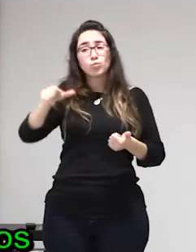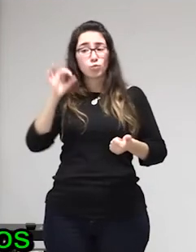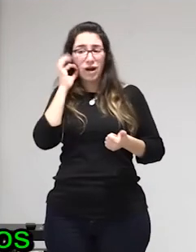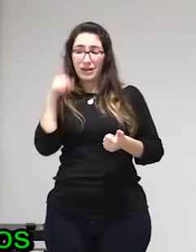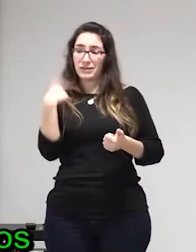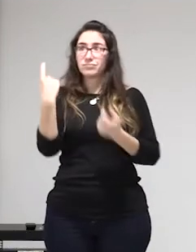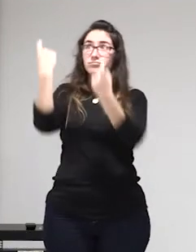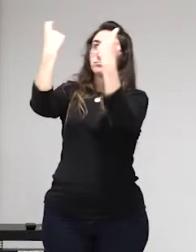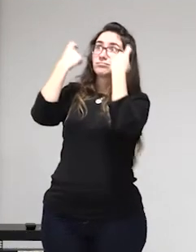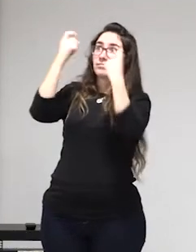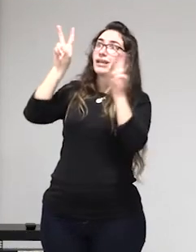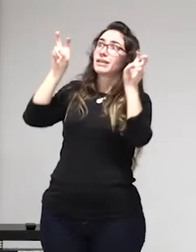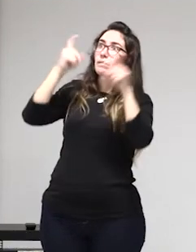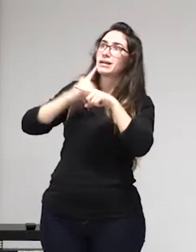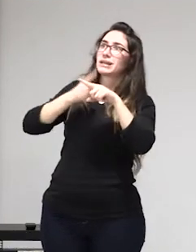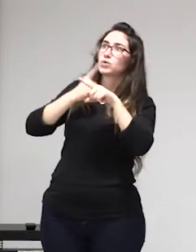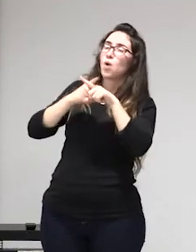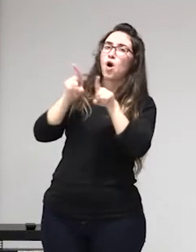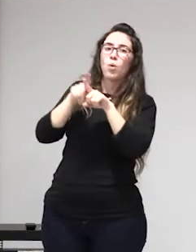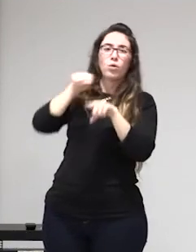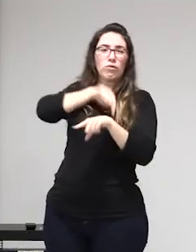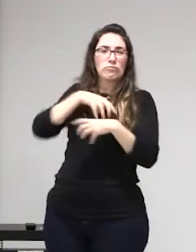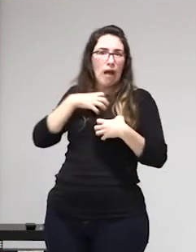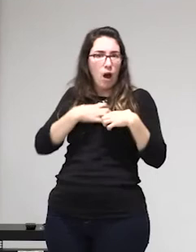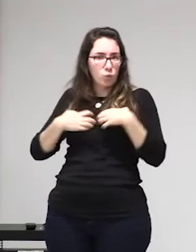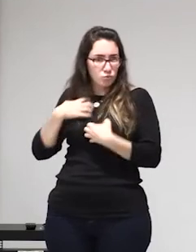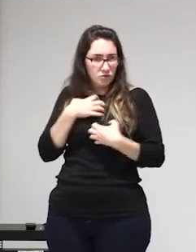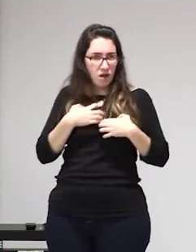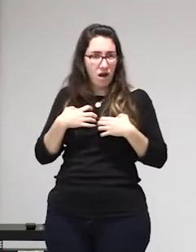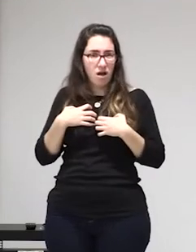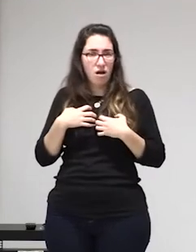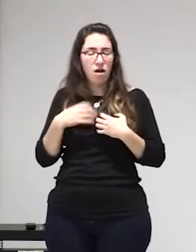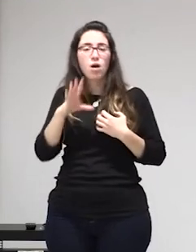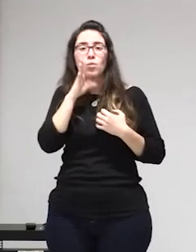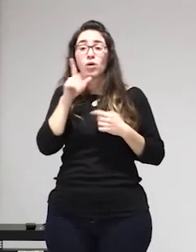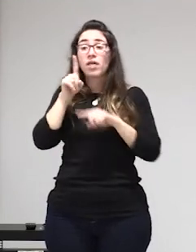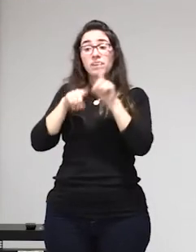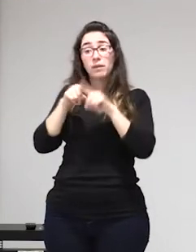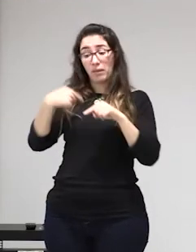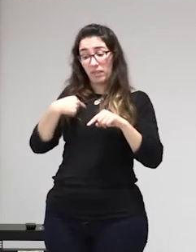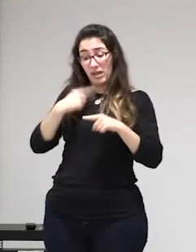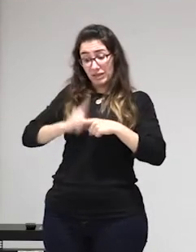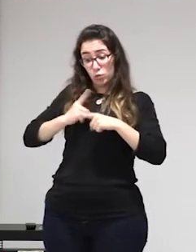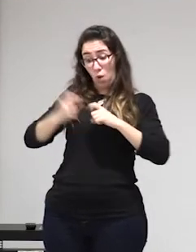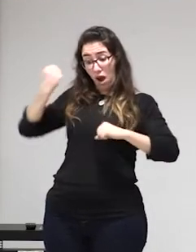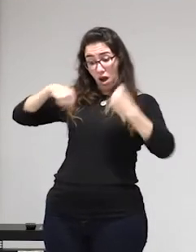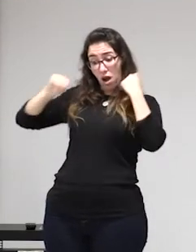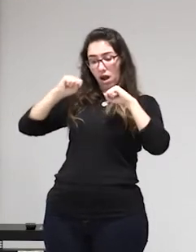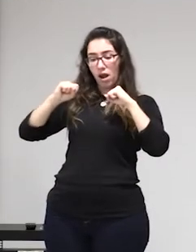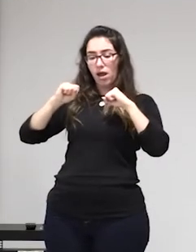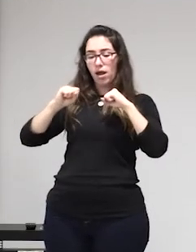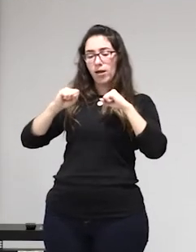los hombres son animalitos ni tienen una pulsión sexual irrefrenable ni son incapaces de distinguir entre contextos